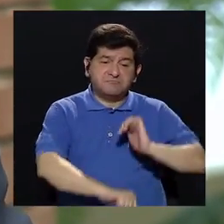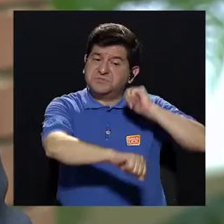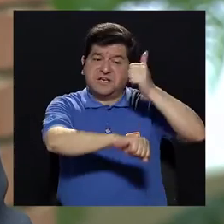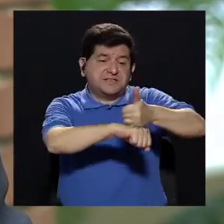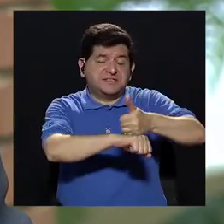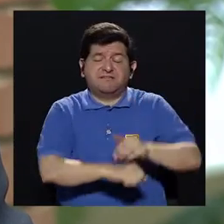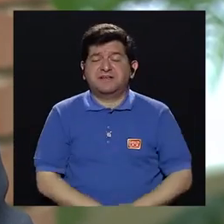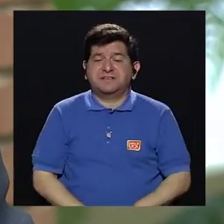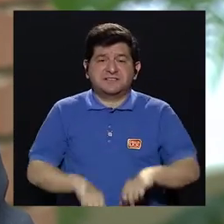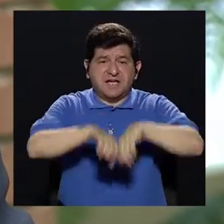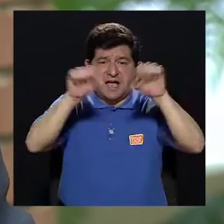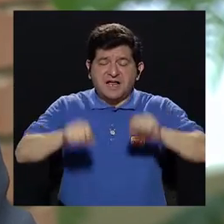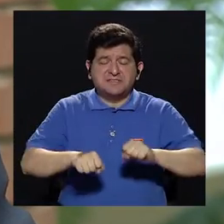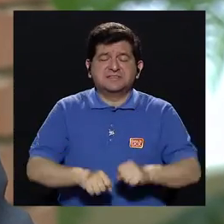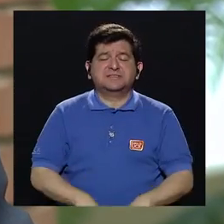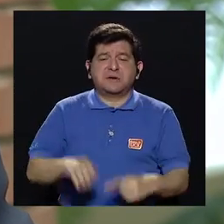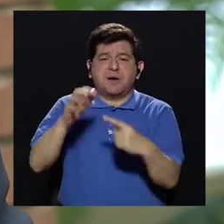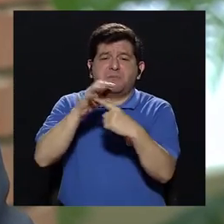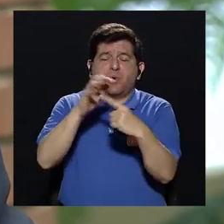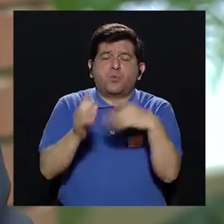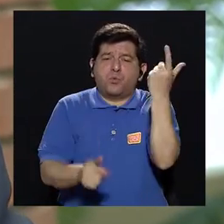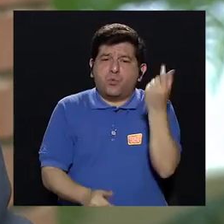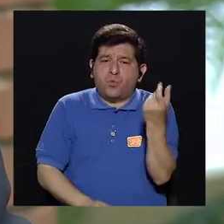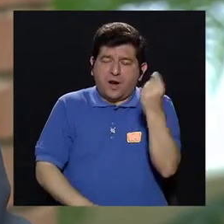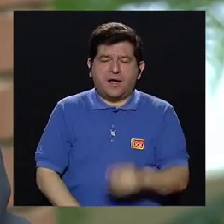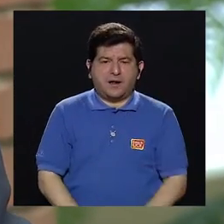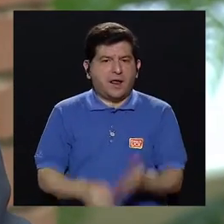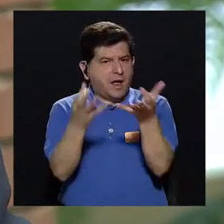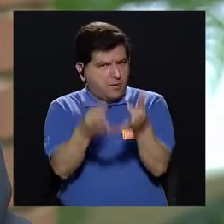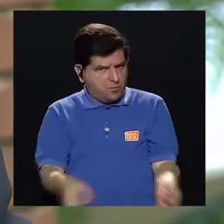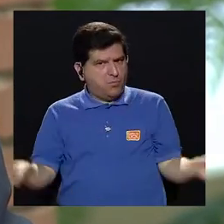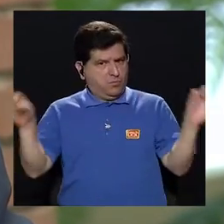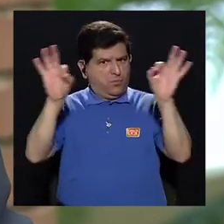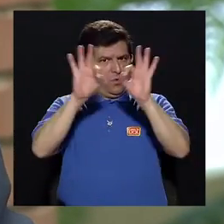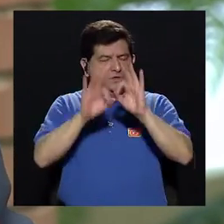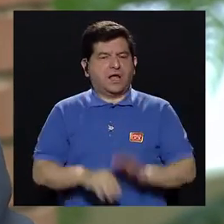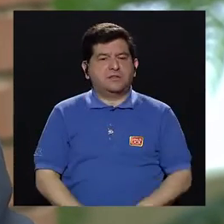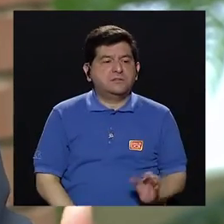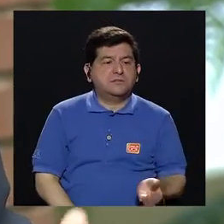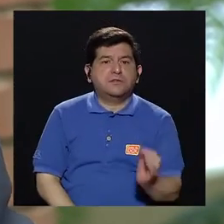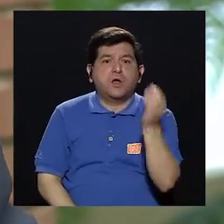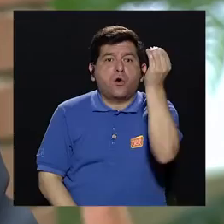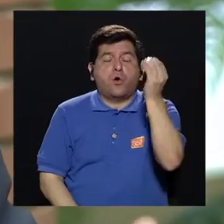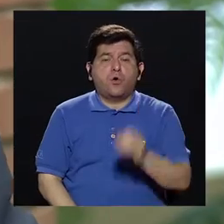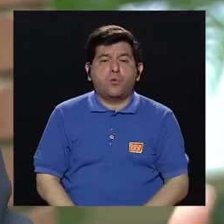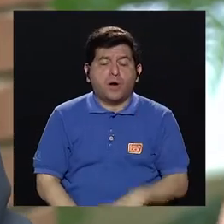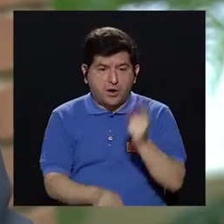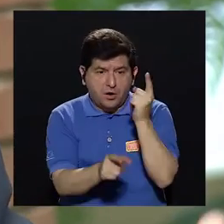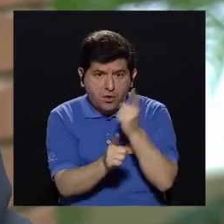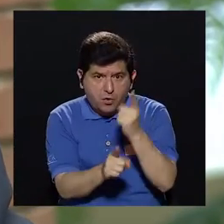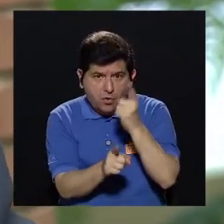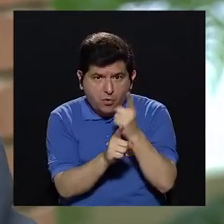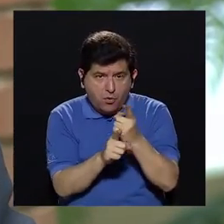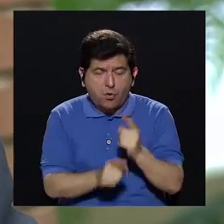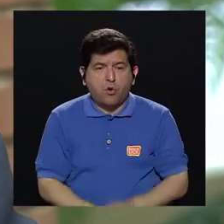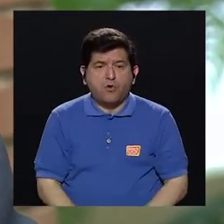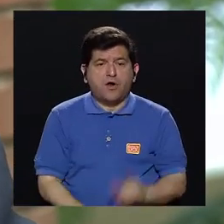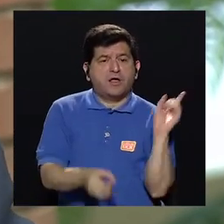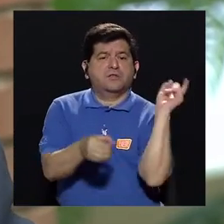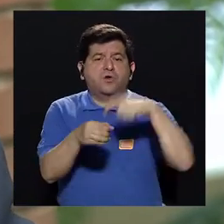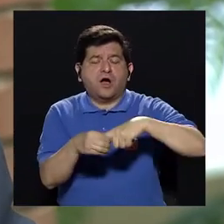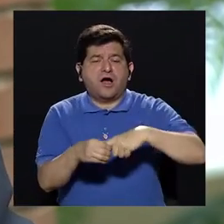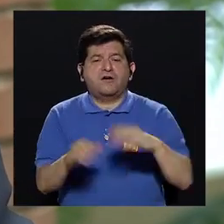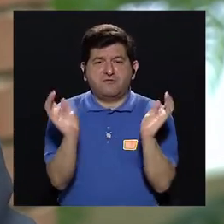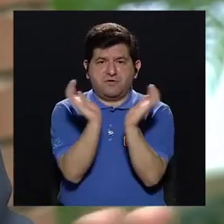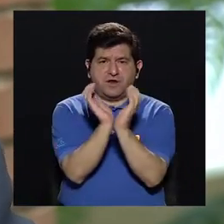asignar al Popular Pensiones. Ahora, más importante que eso es que el joven esté debidamente afiliado a la